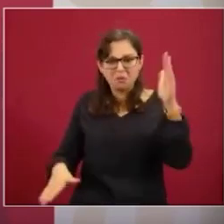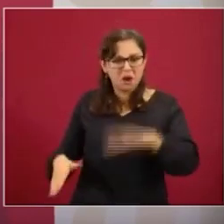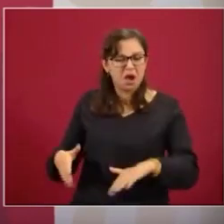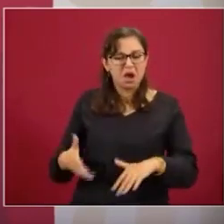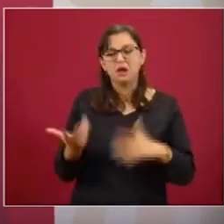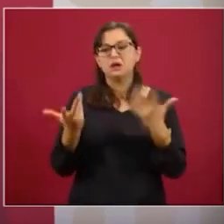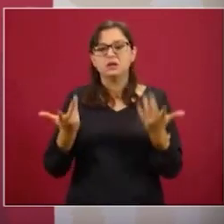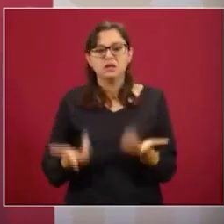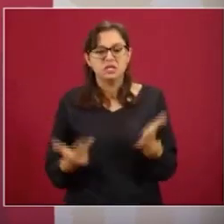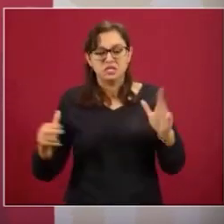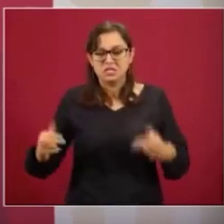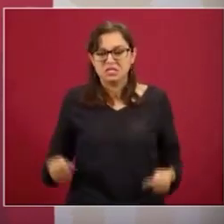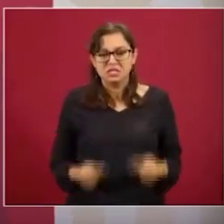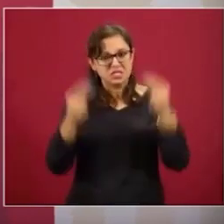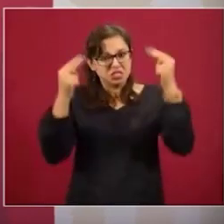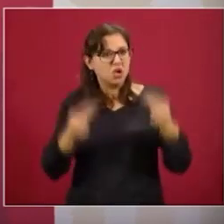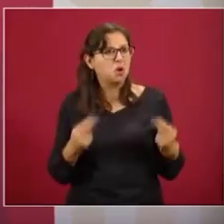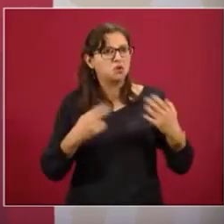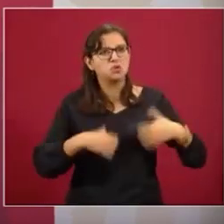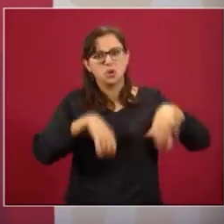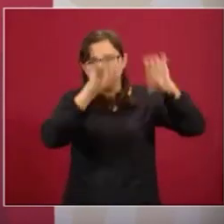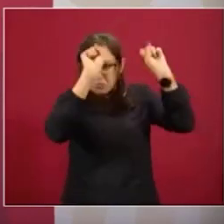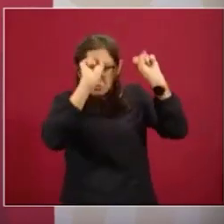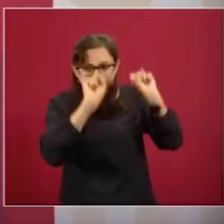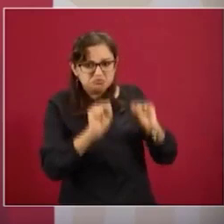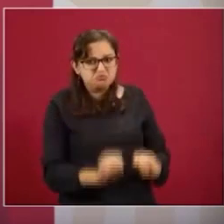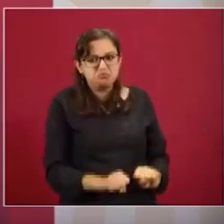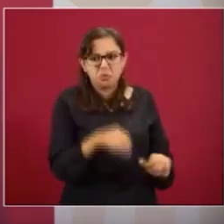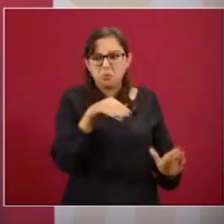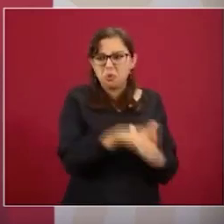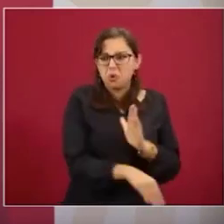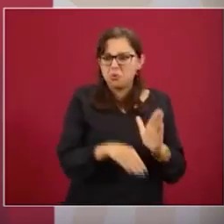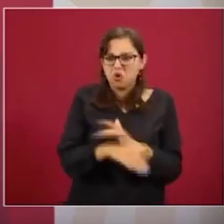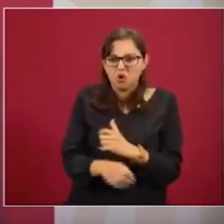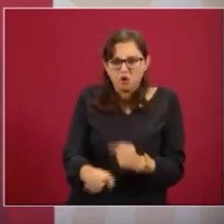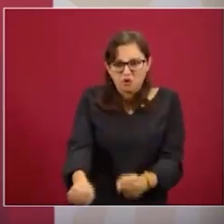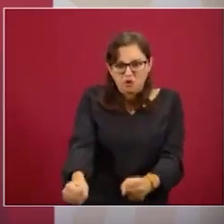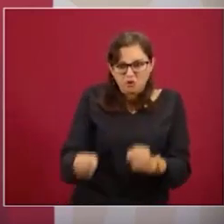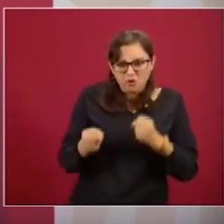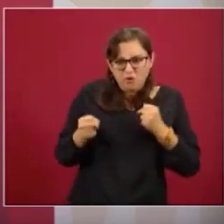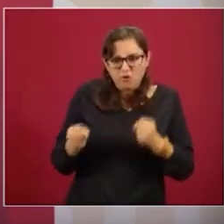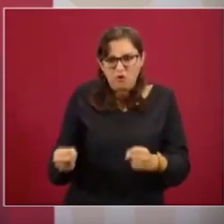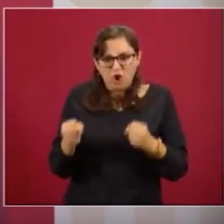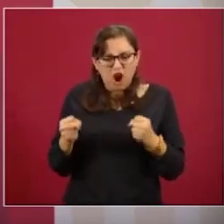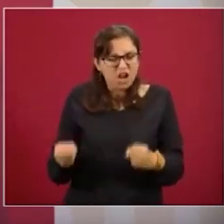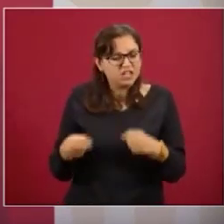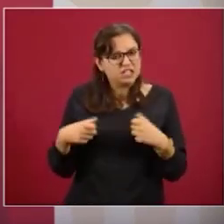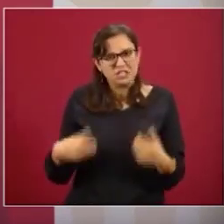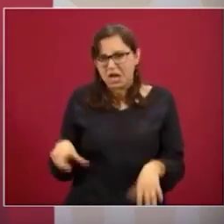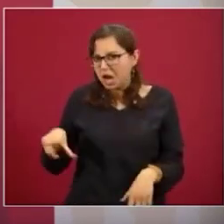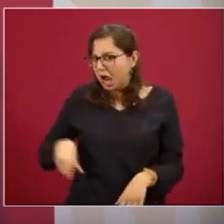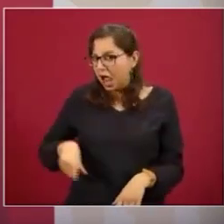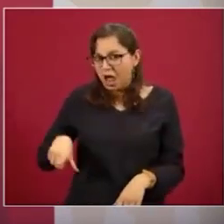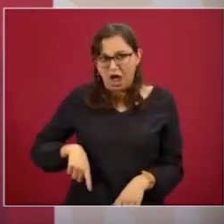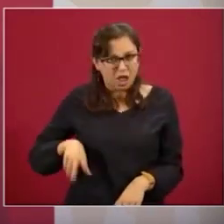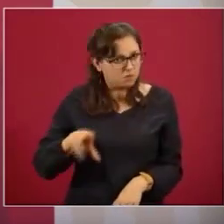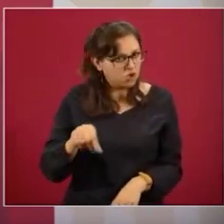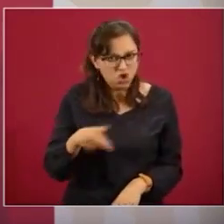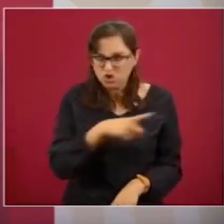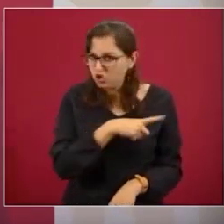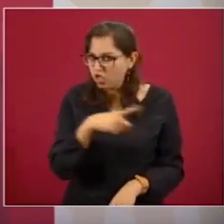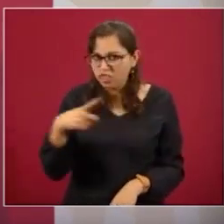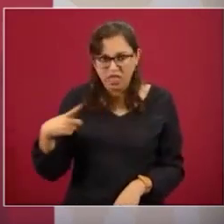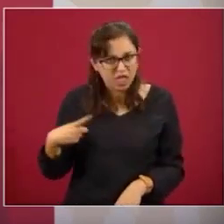fuertísimo y además constante.